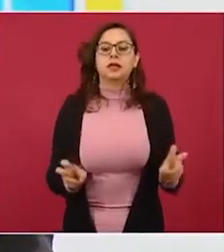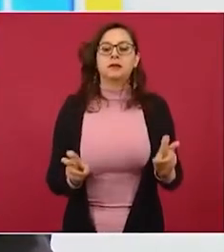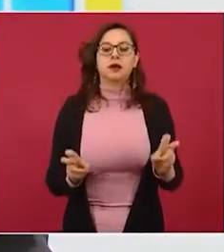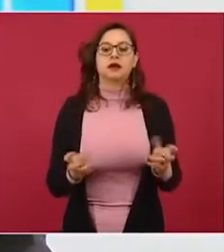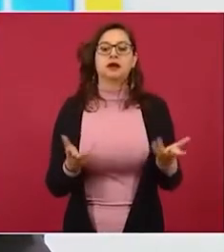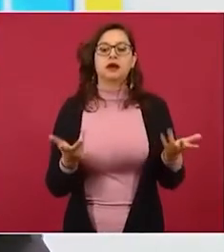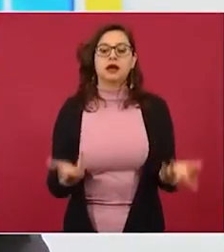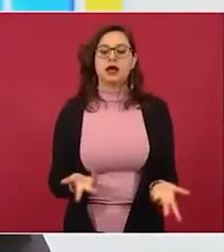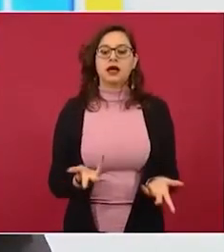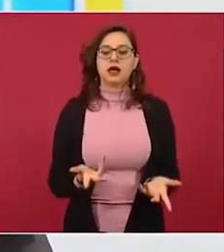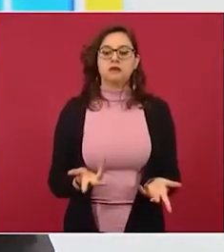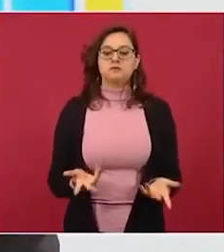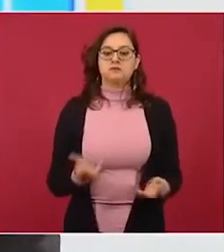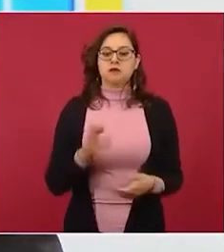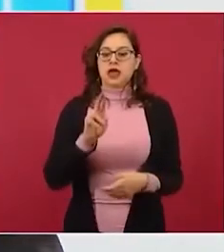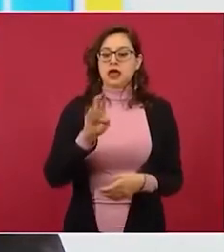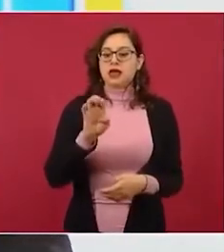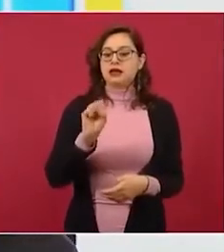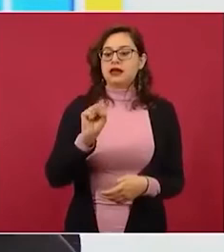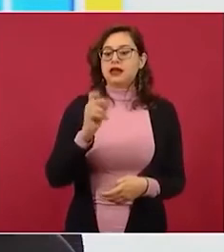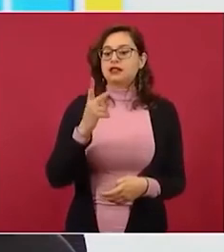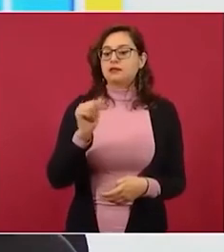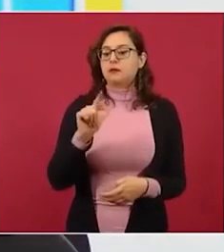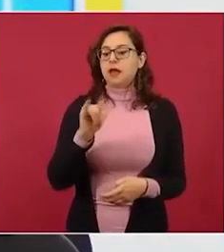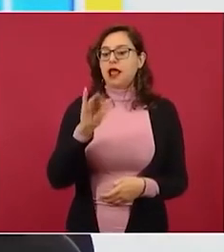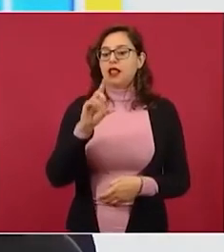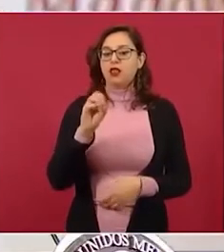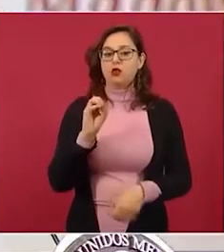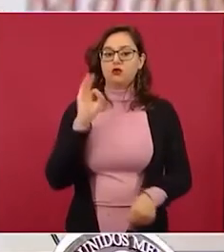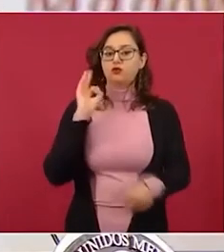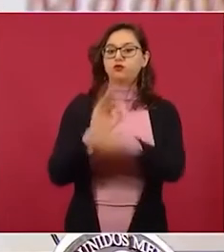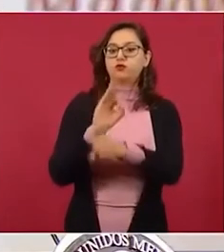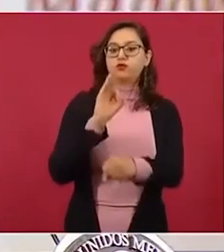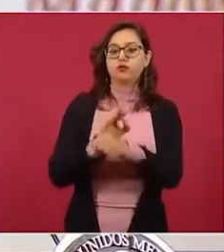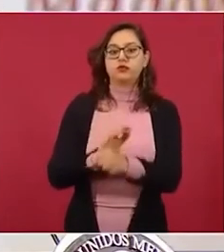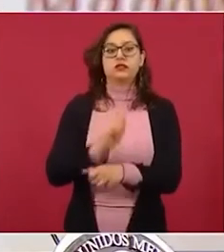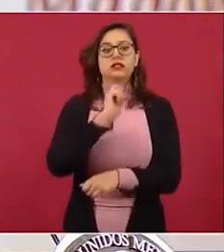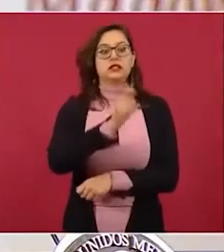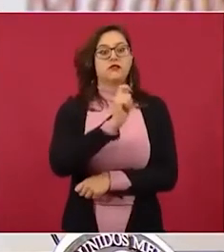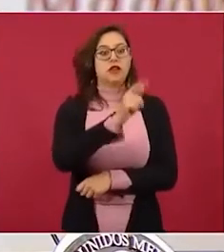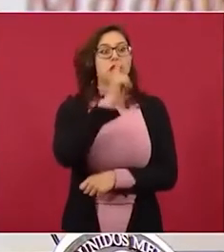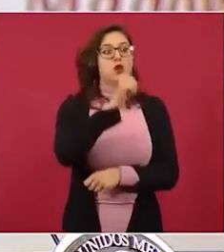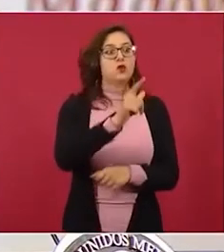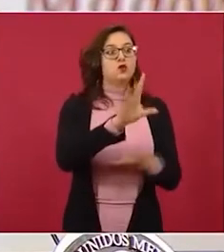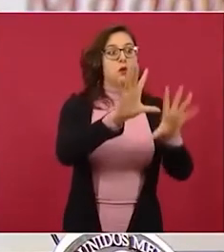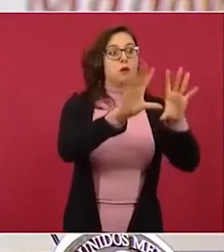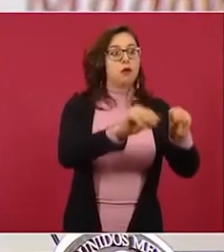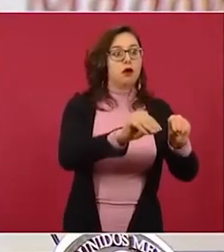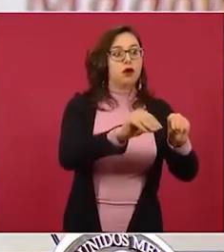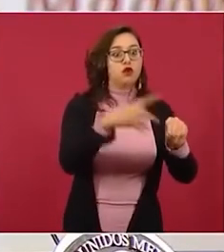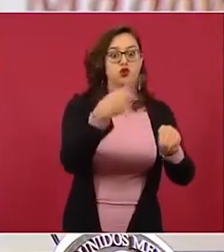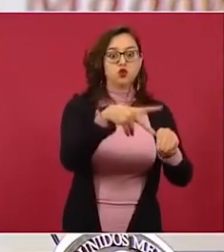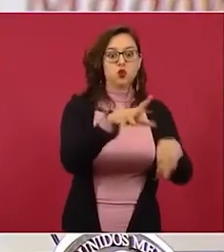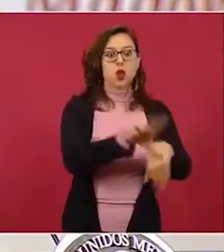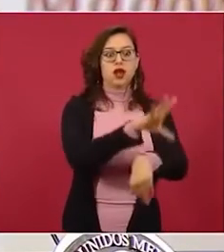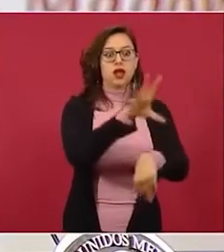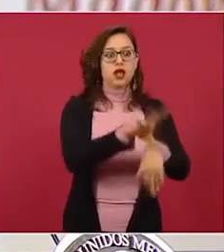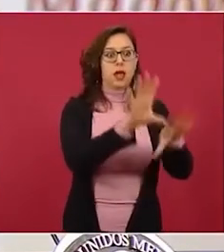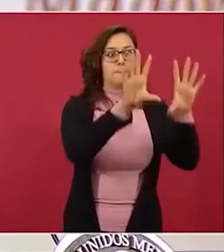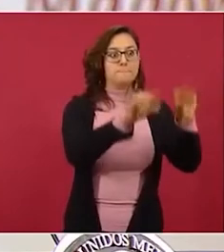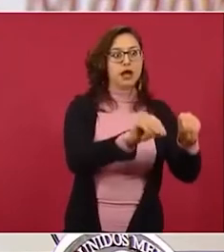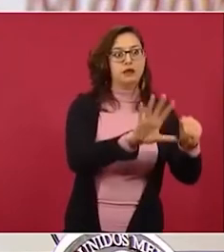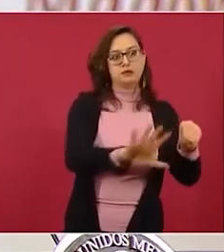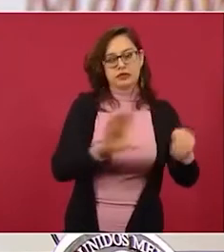energía eléctrica las 24 horas en cada uno de los OXXOS que lo hace FEDE y que tampoco lo pagan aquí está